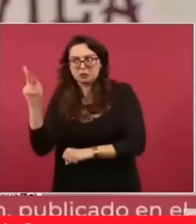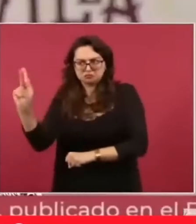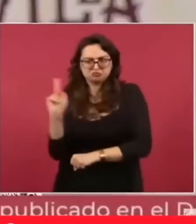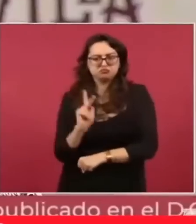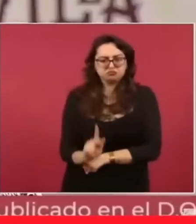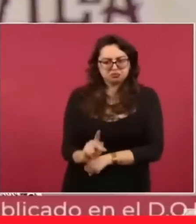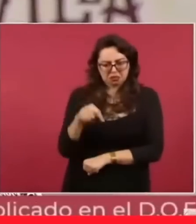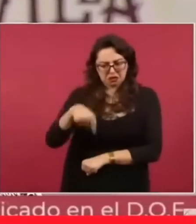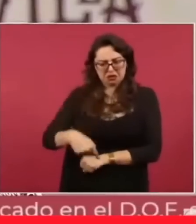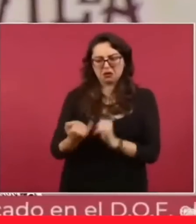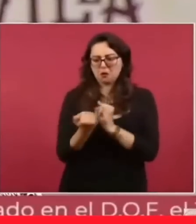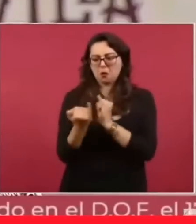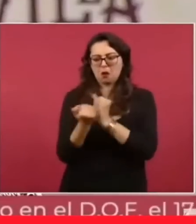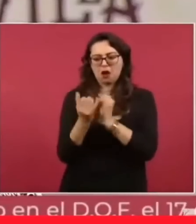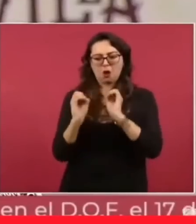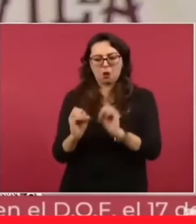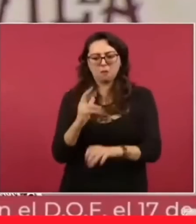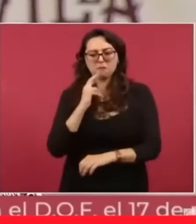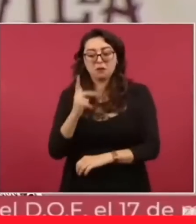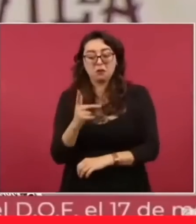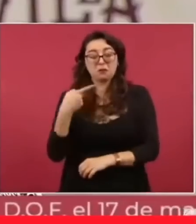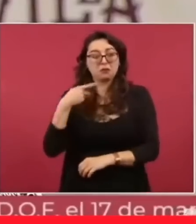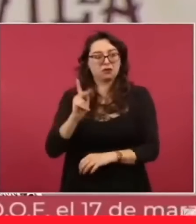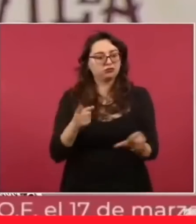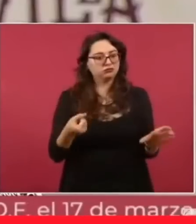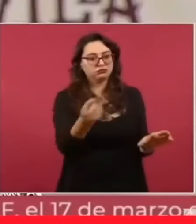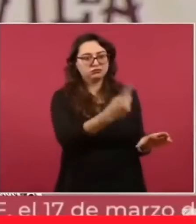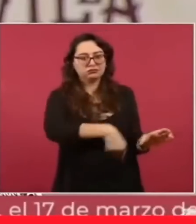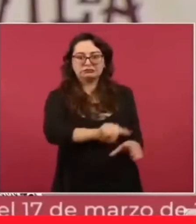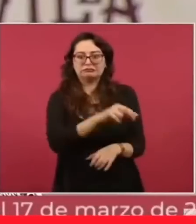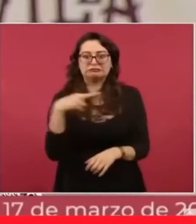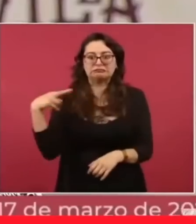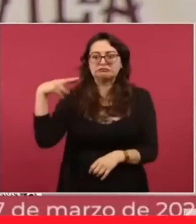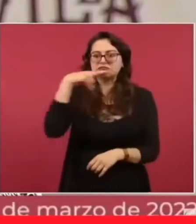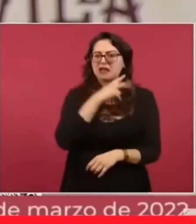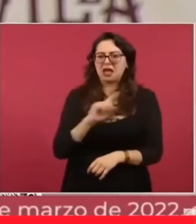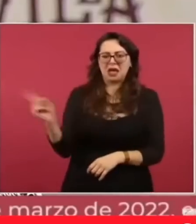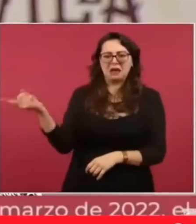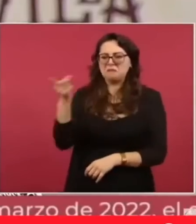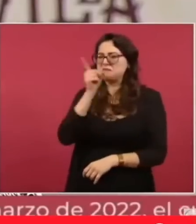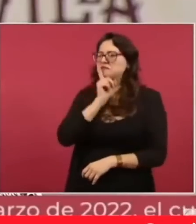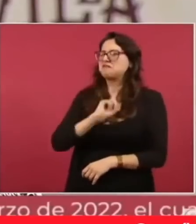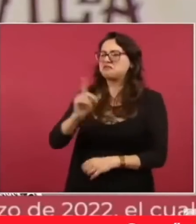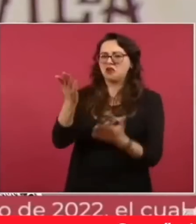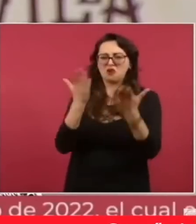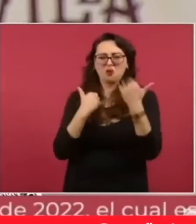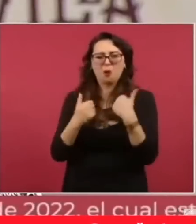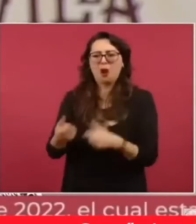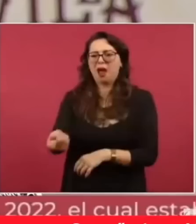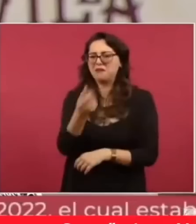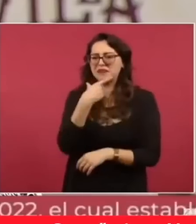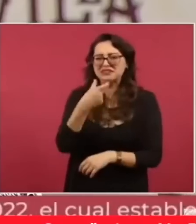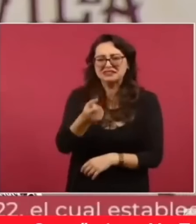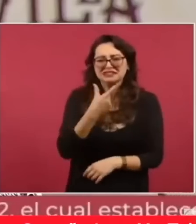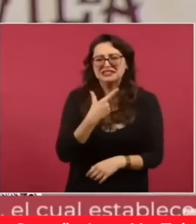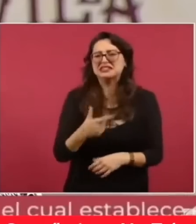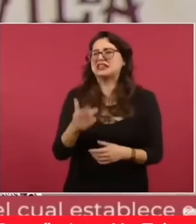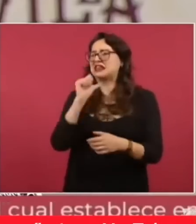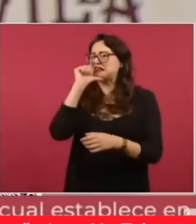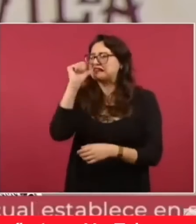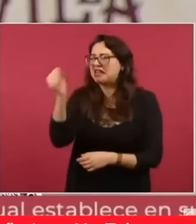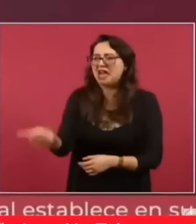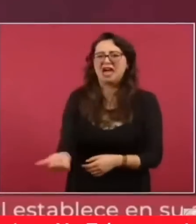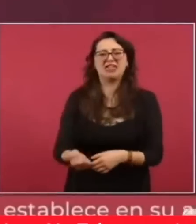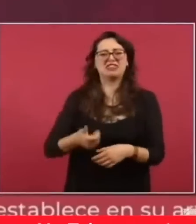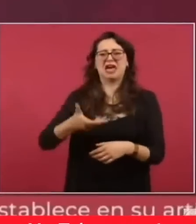palabras. Que no hay abasto de medicinas, que ni una aspirina, que estamos peor que antes, que